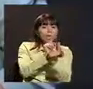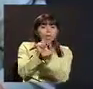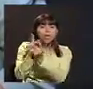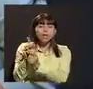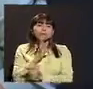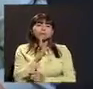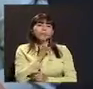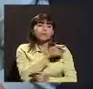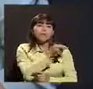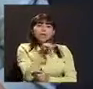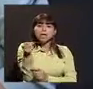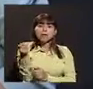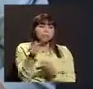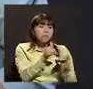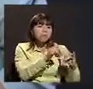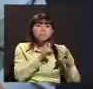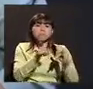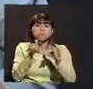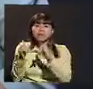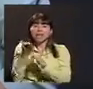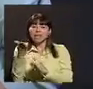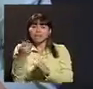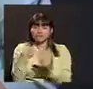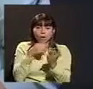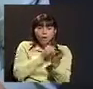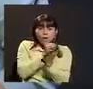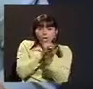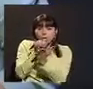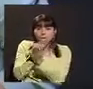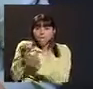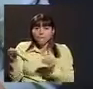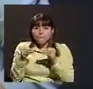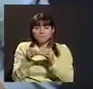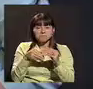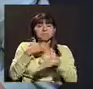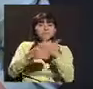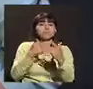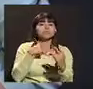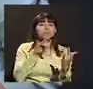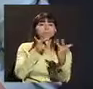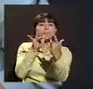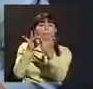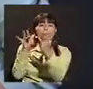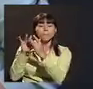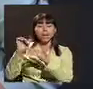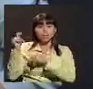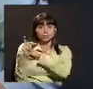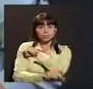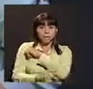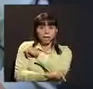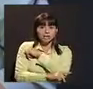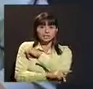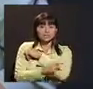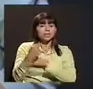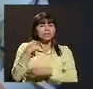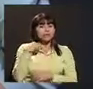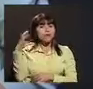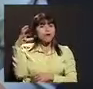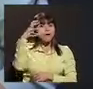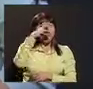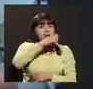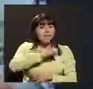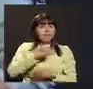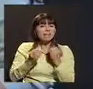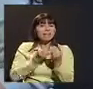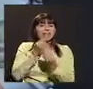conversar con ellos, ver las cosas que teníamos en común y empecé a investigar un poco más hasta que logré contactar con personas de otros países y me